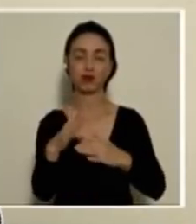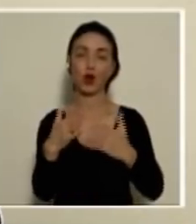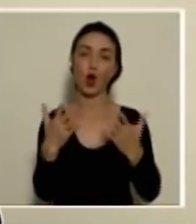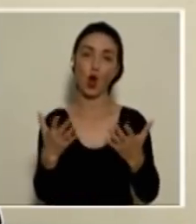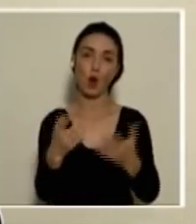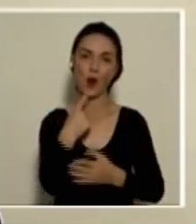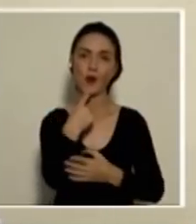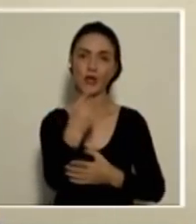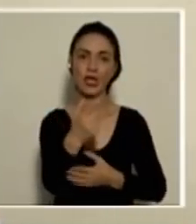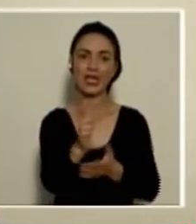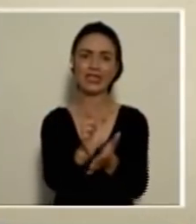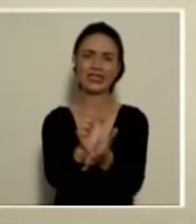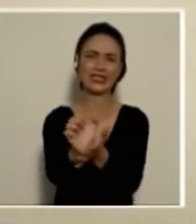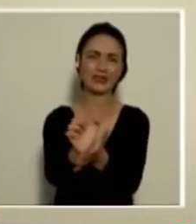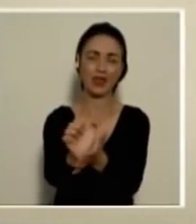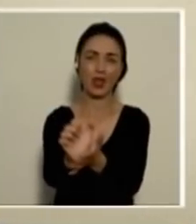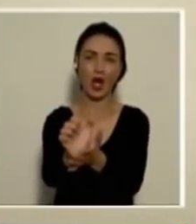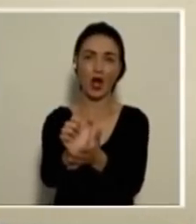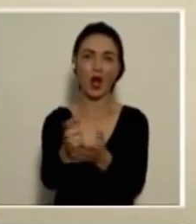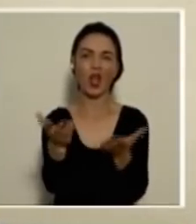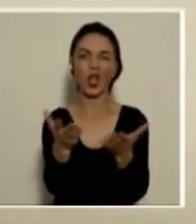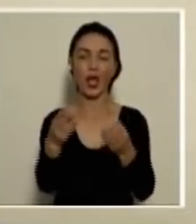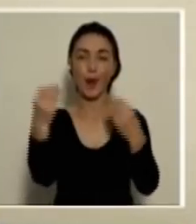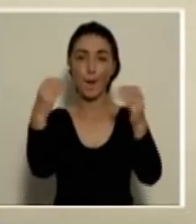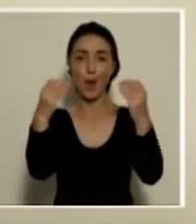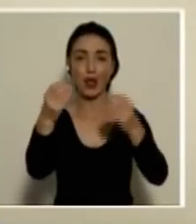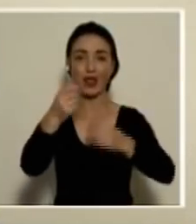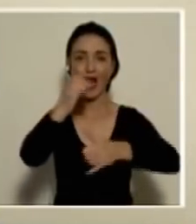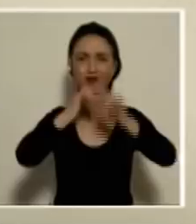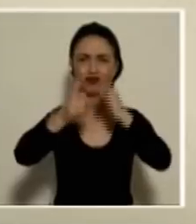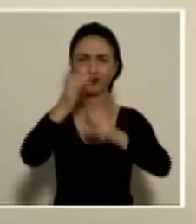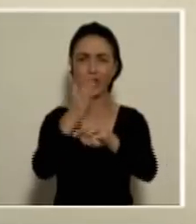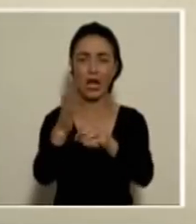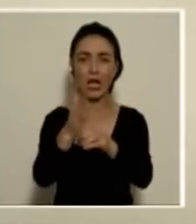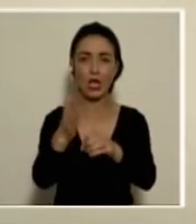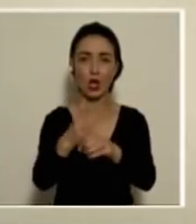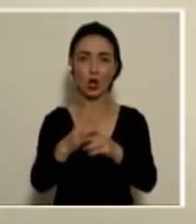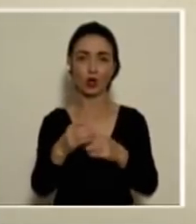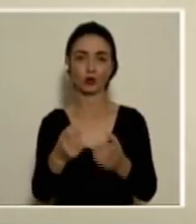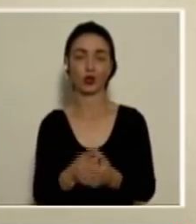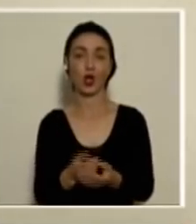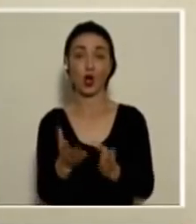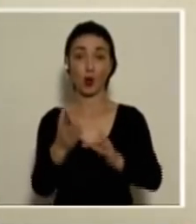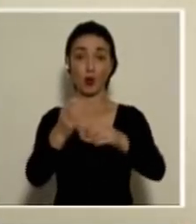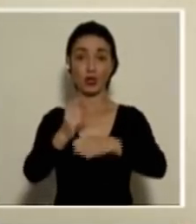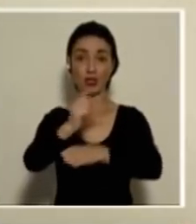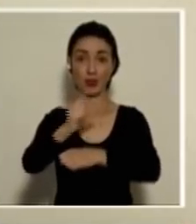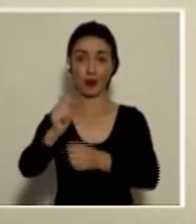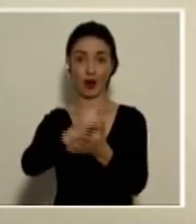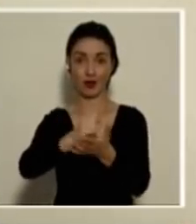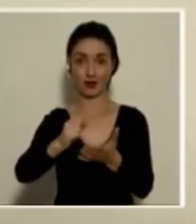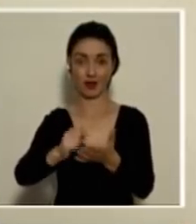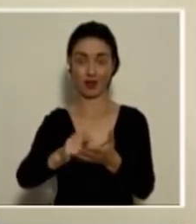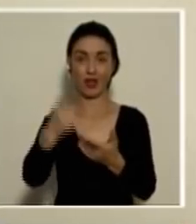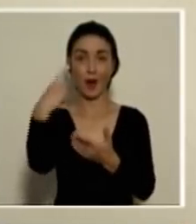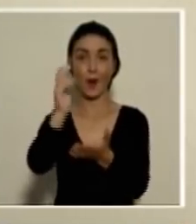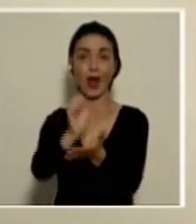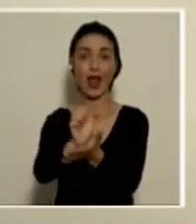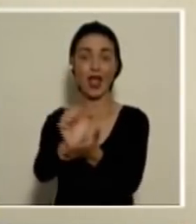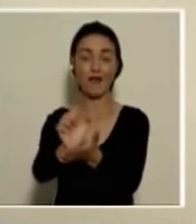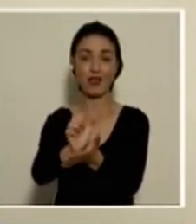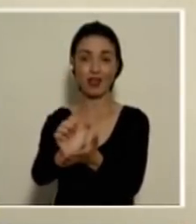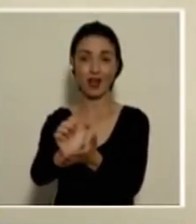más bien, vamos a decirlo, limitar la venta de licor como se hace tradicionalmente en Semana Santa para evitar